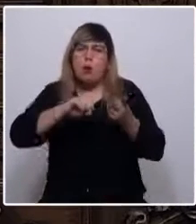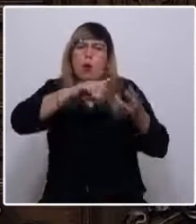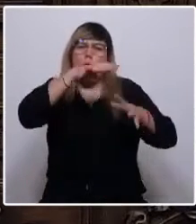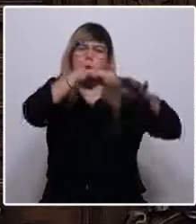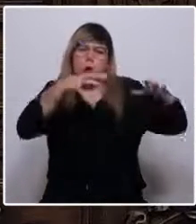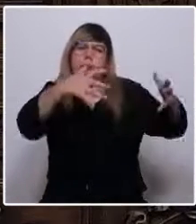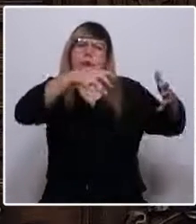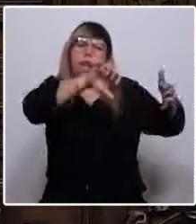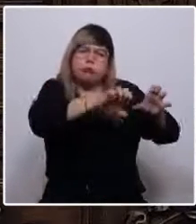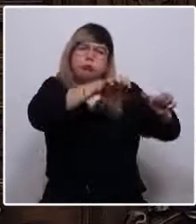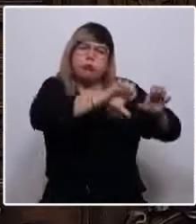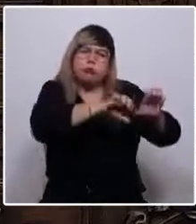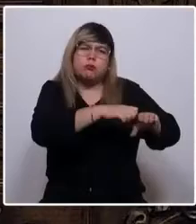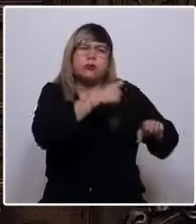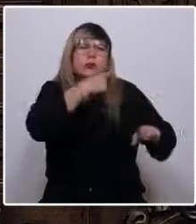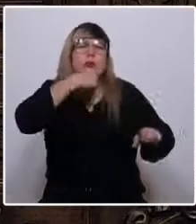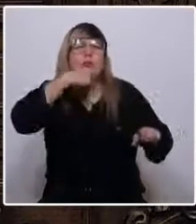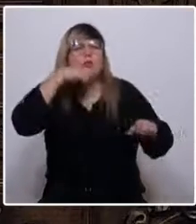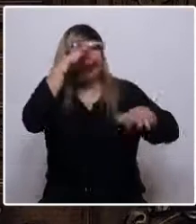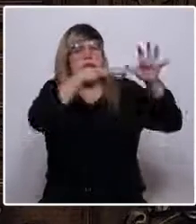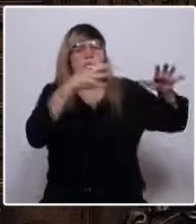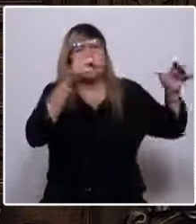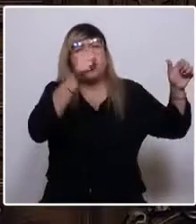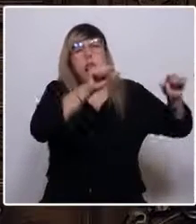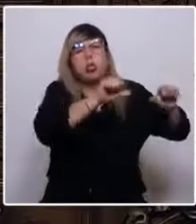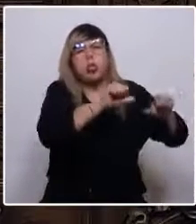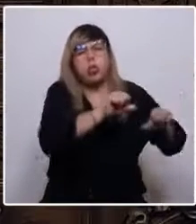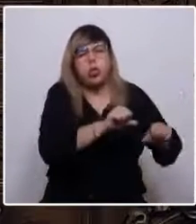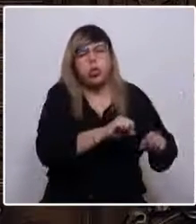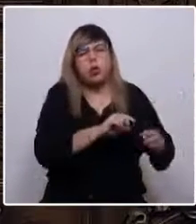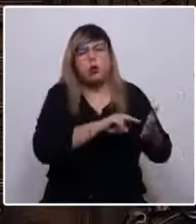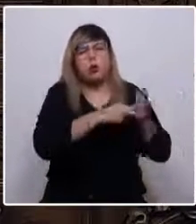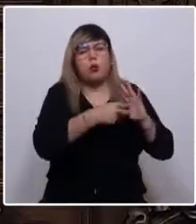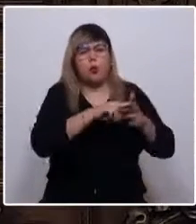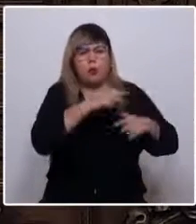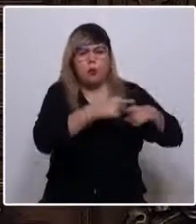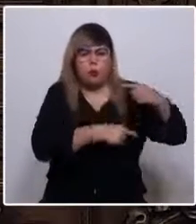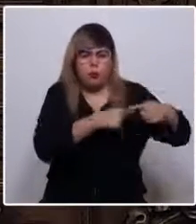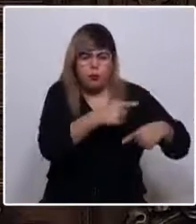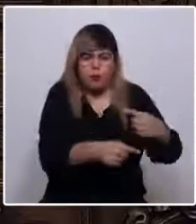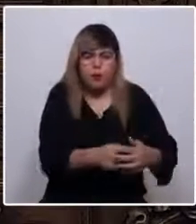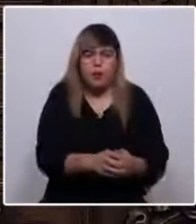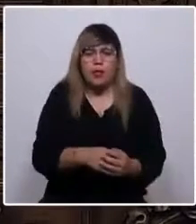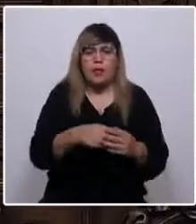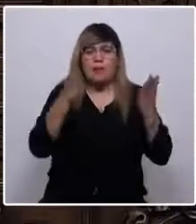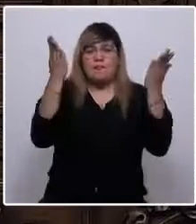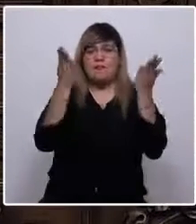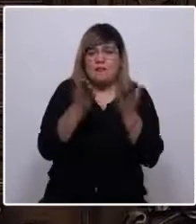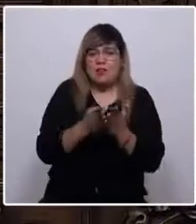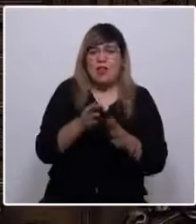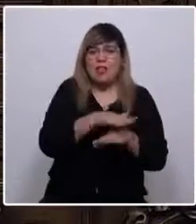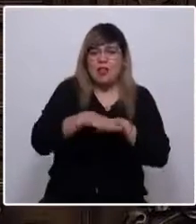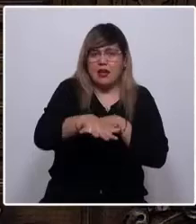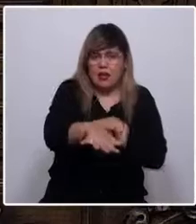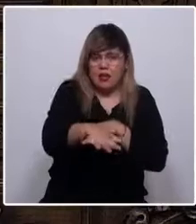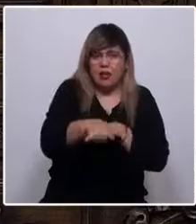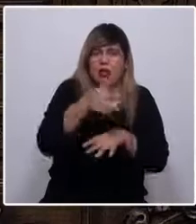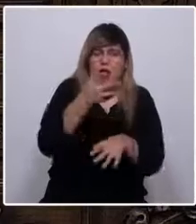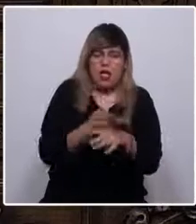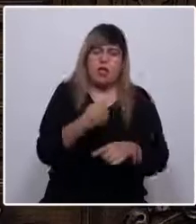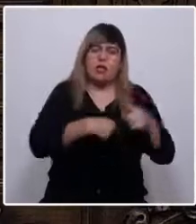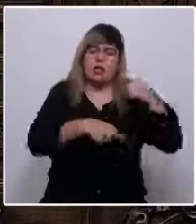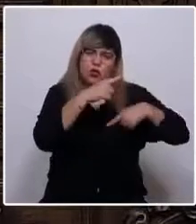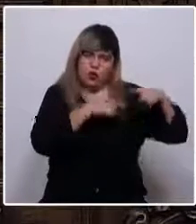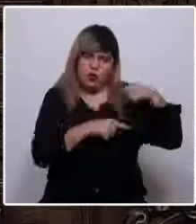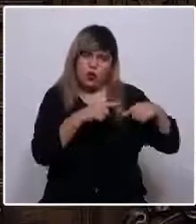secándola, en una constante secuencia de aberraciones. Están los valles y los ríos que cobijan historias,